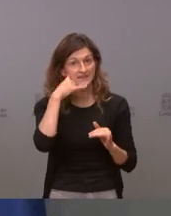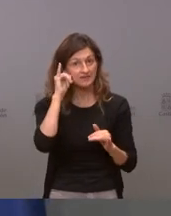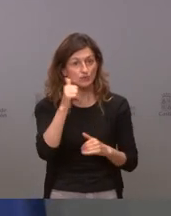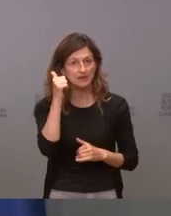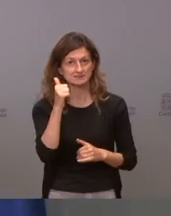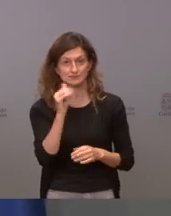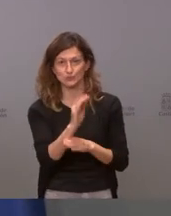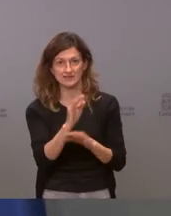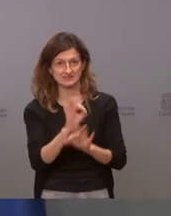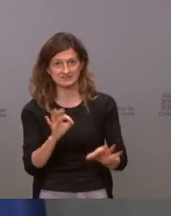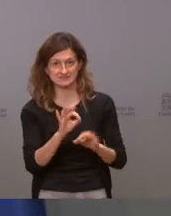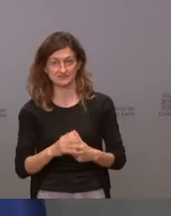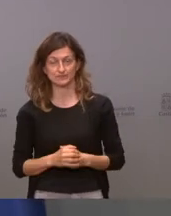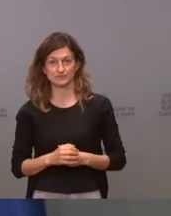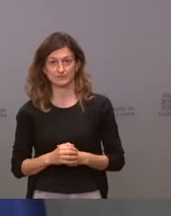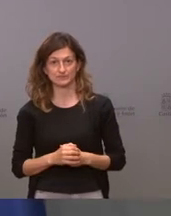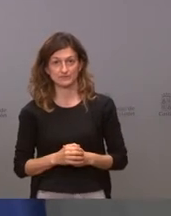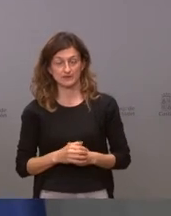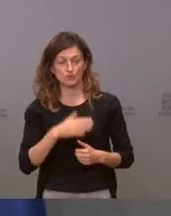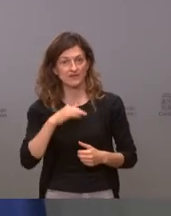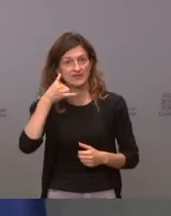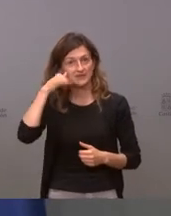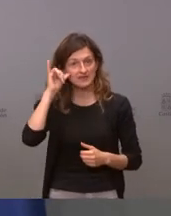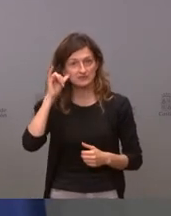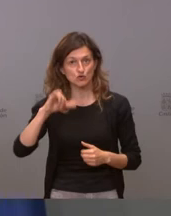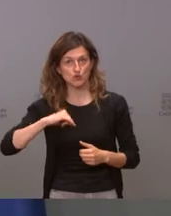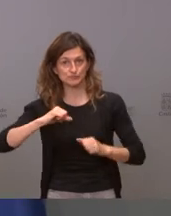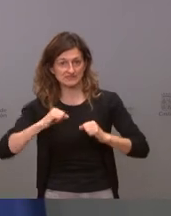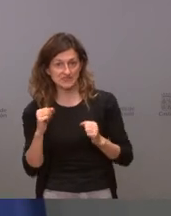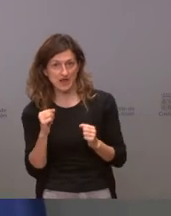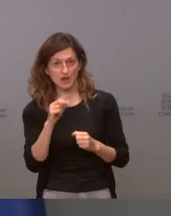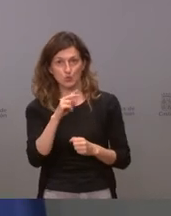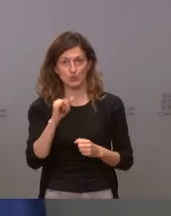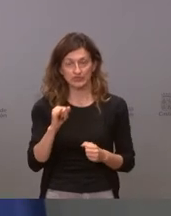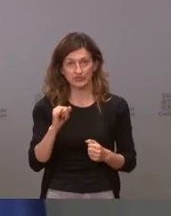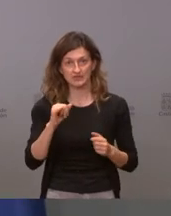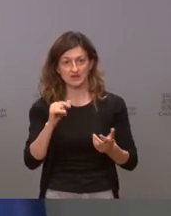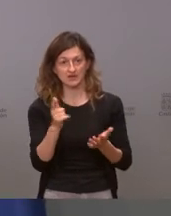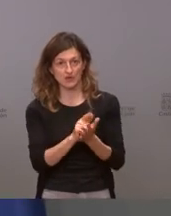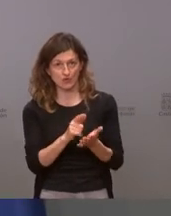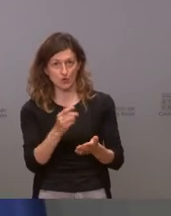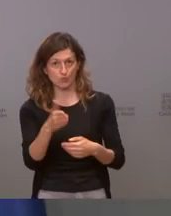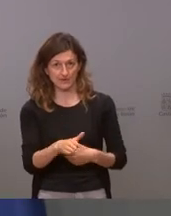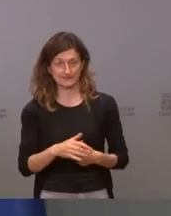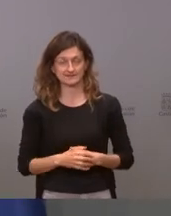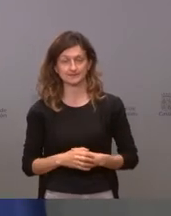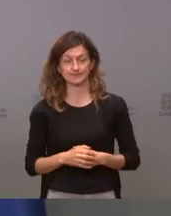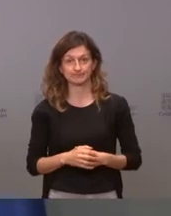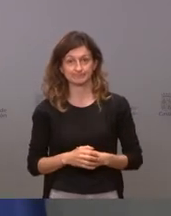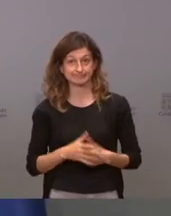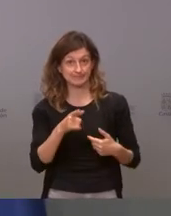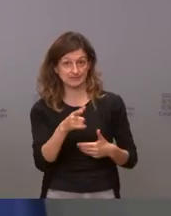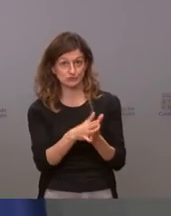gente riesgo de ingresar de acabar en la UBI incluso de perder la vida y es de esto de lo que se trata